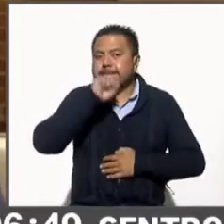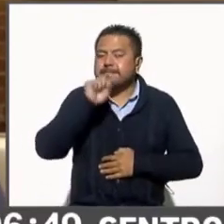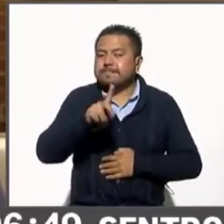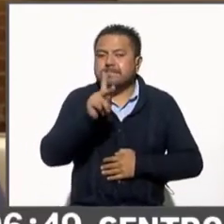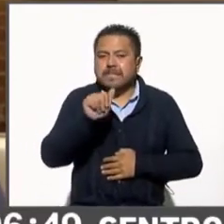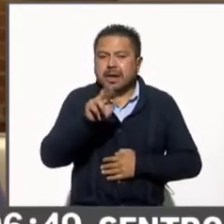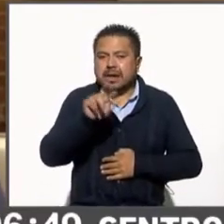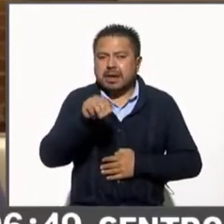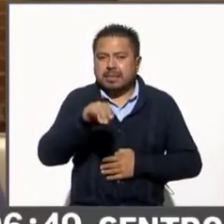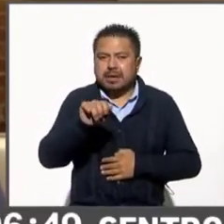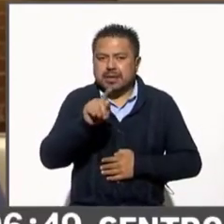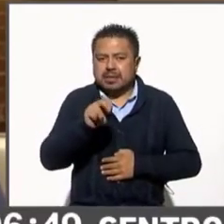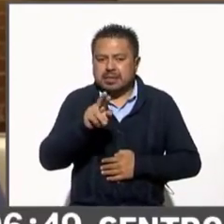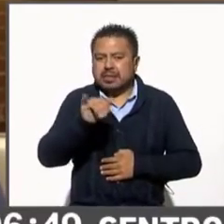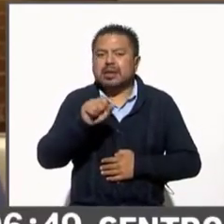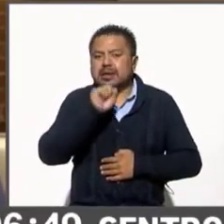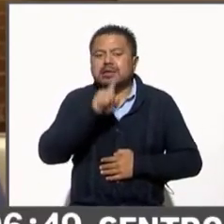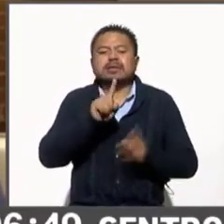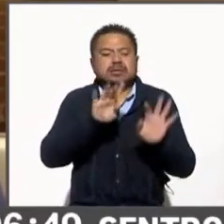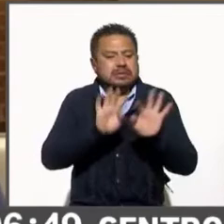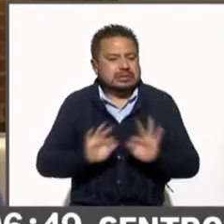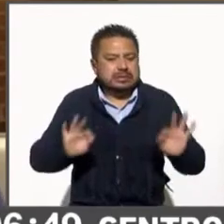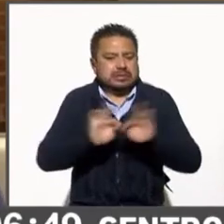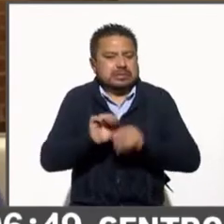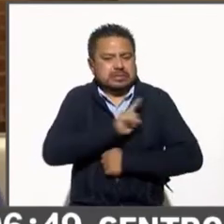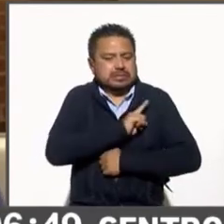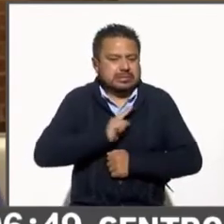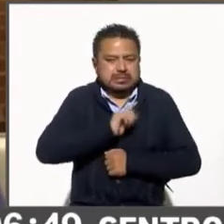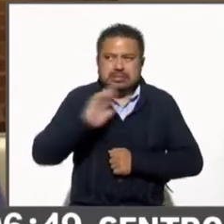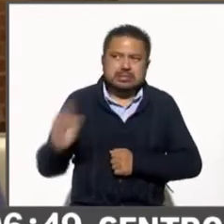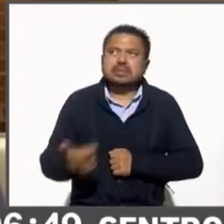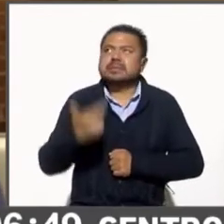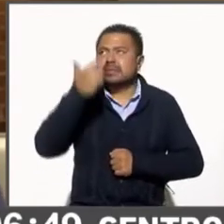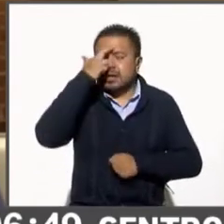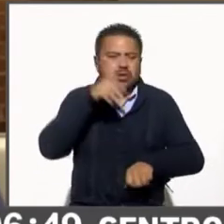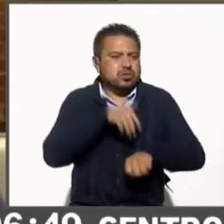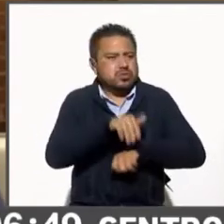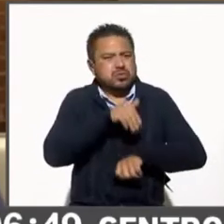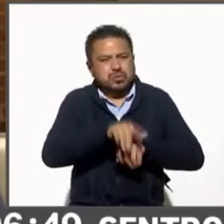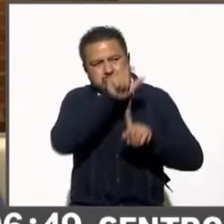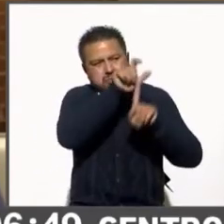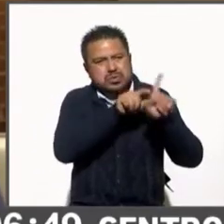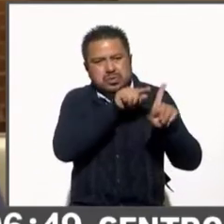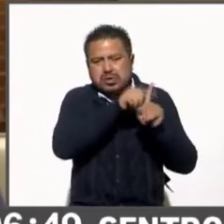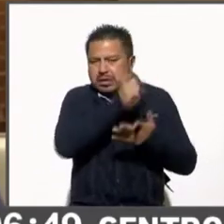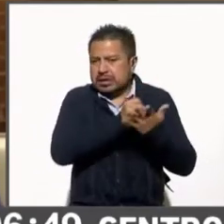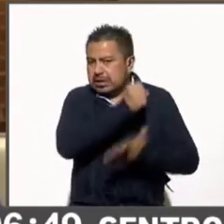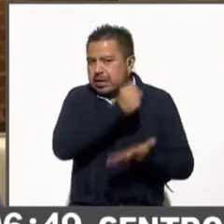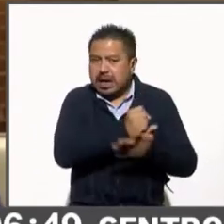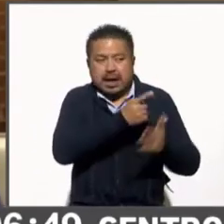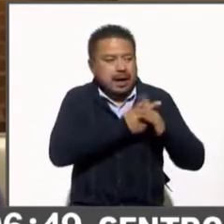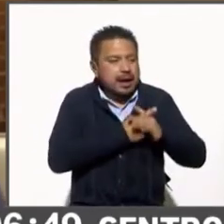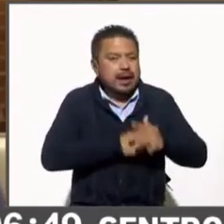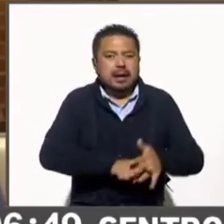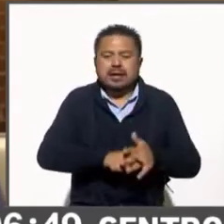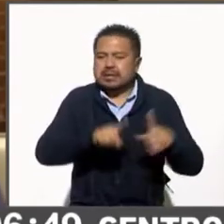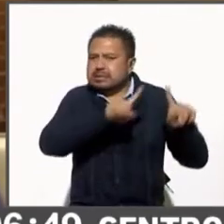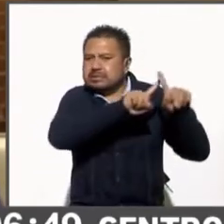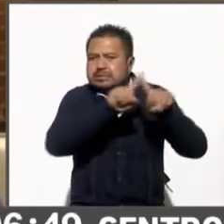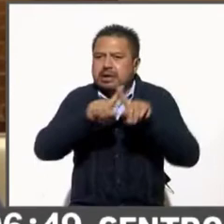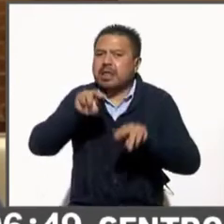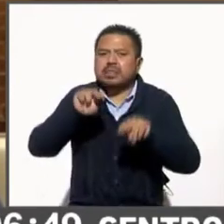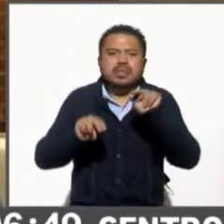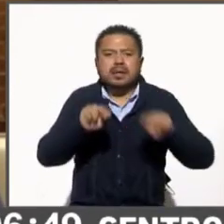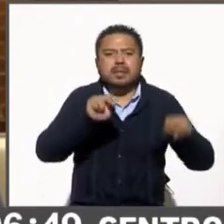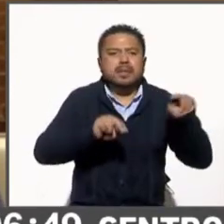Es importante recordar que este número, la aprobación presidencial, varía mucho dependiendo del